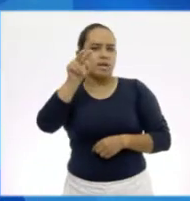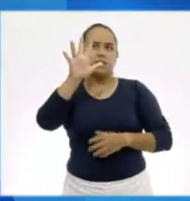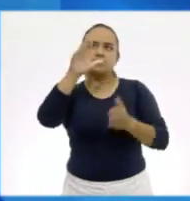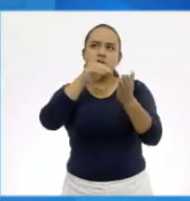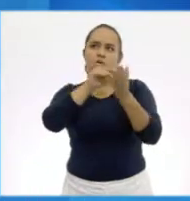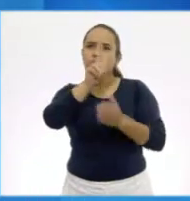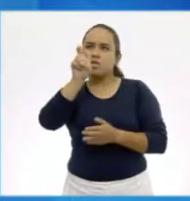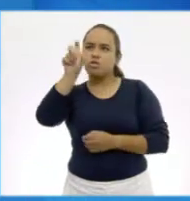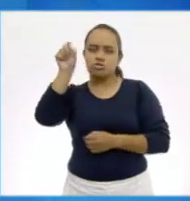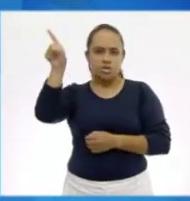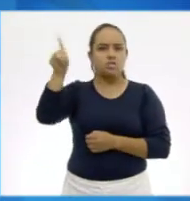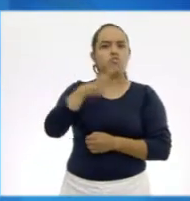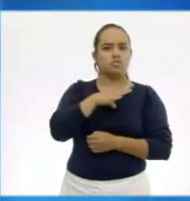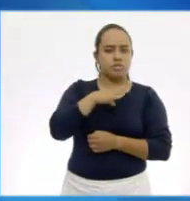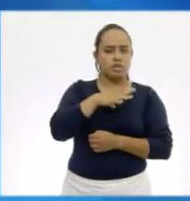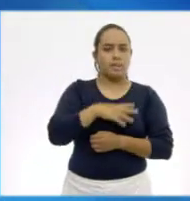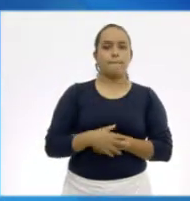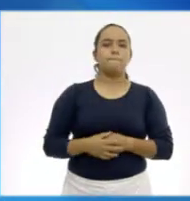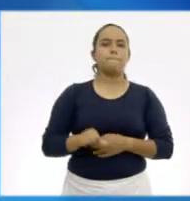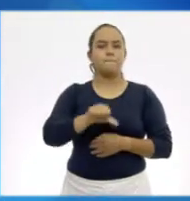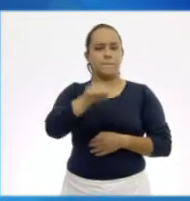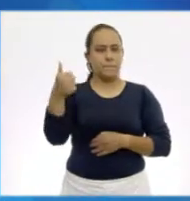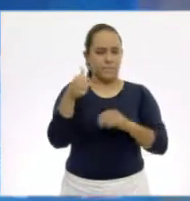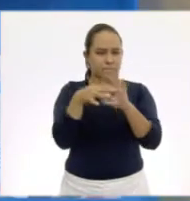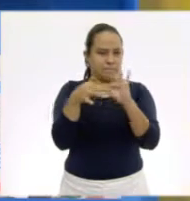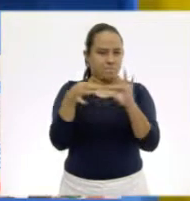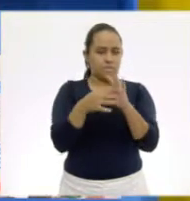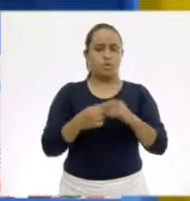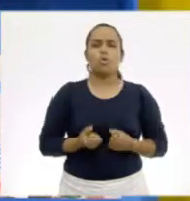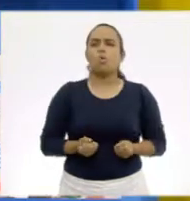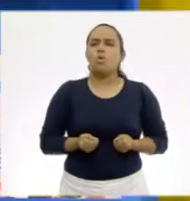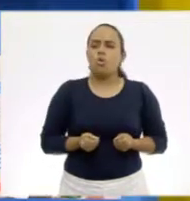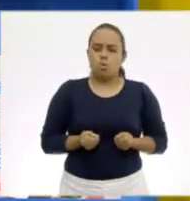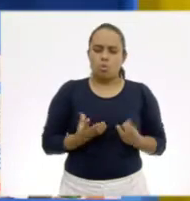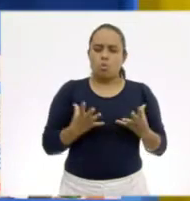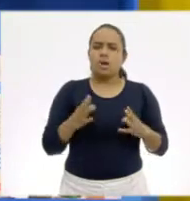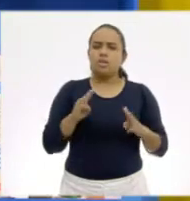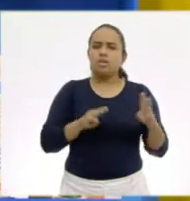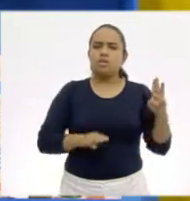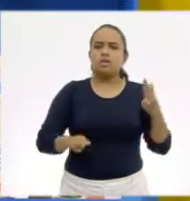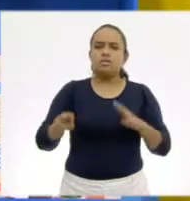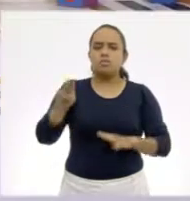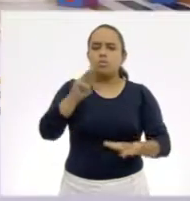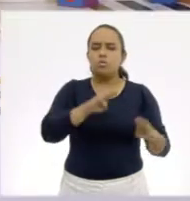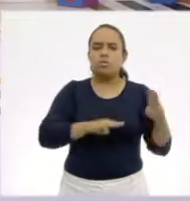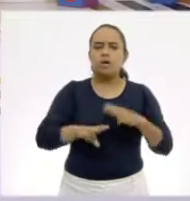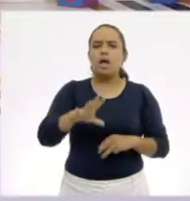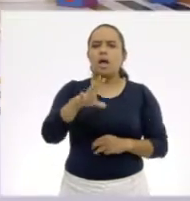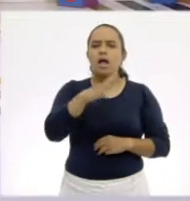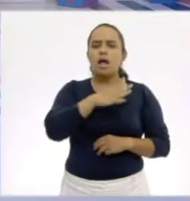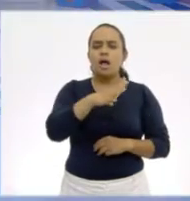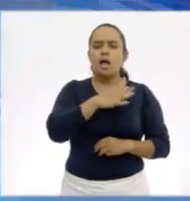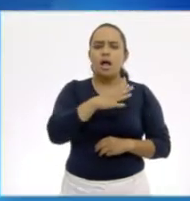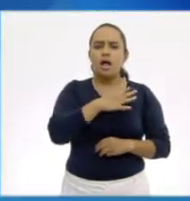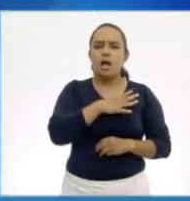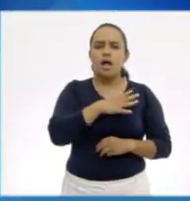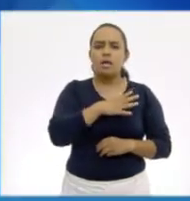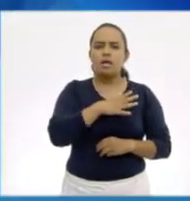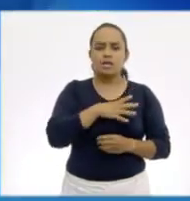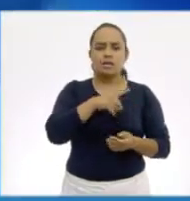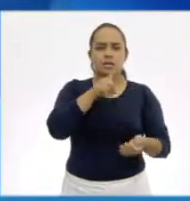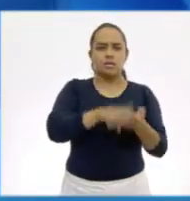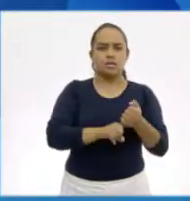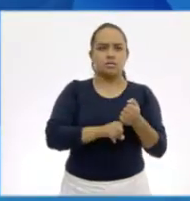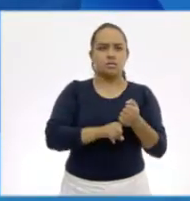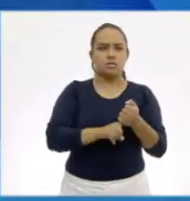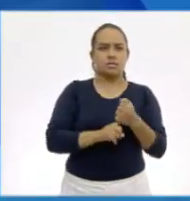solicitando. Así es. Si te dijera cuántas montañas se encuentran en